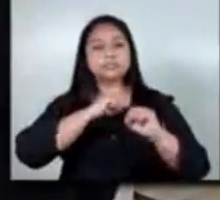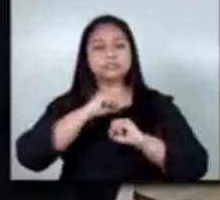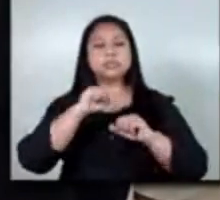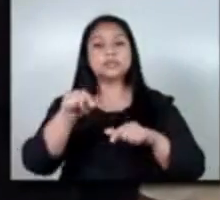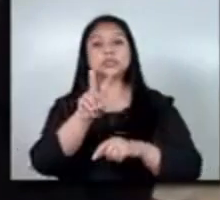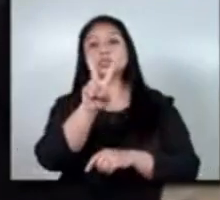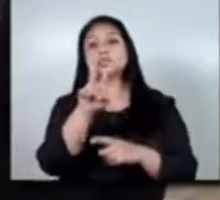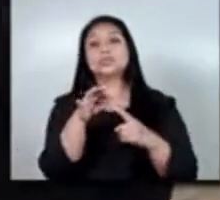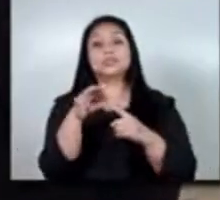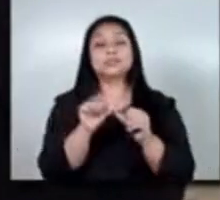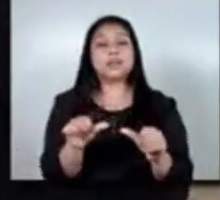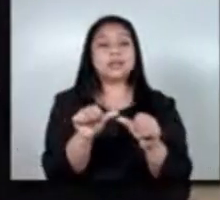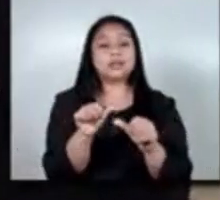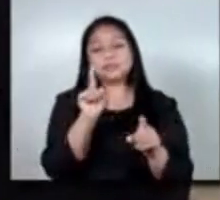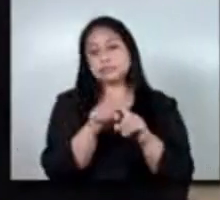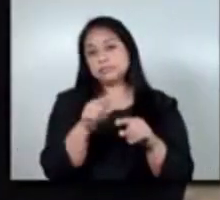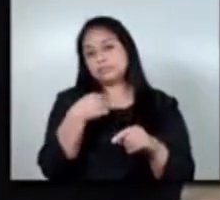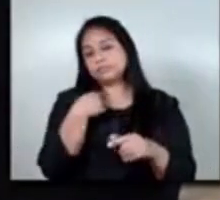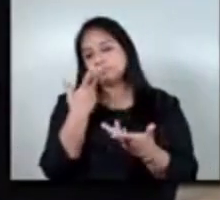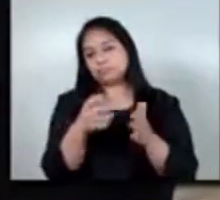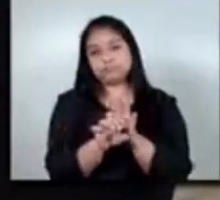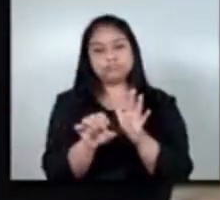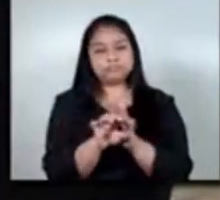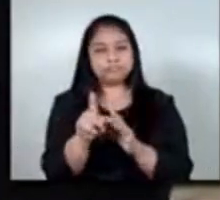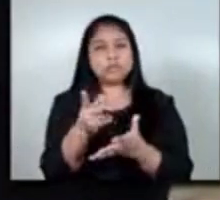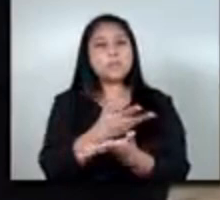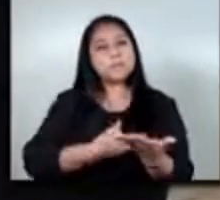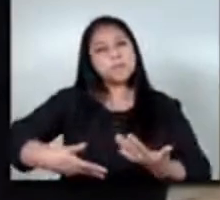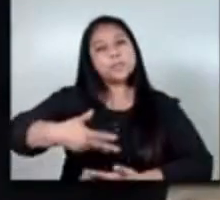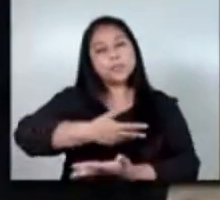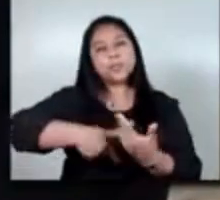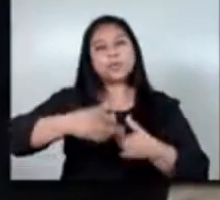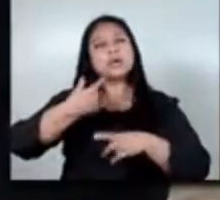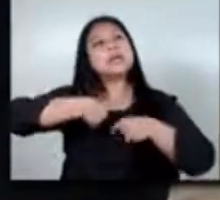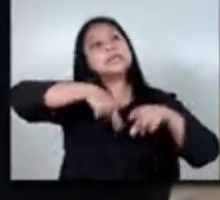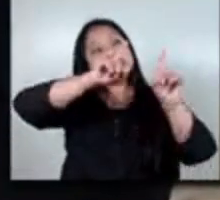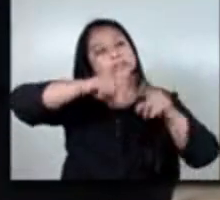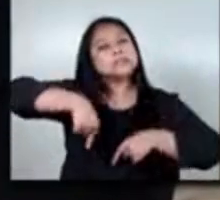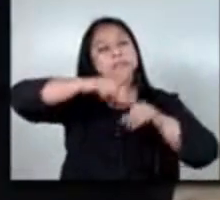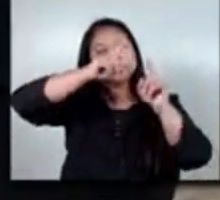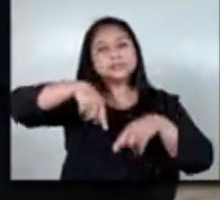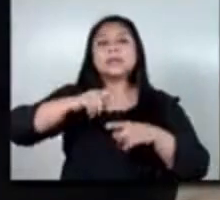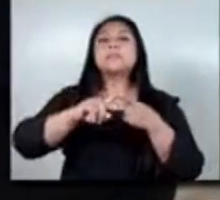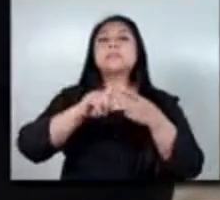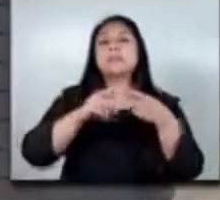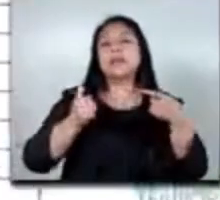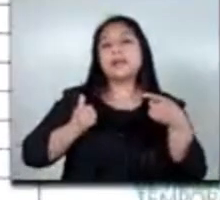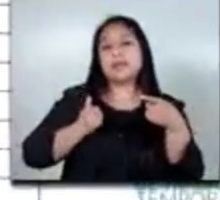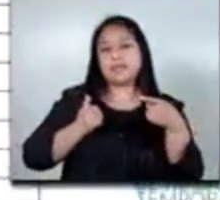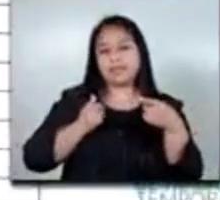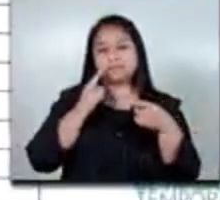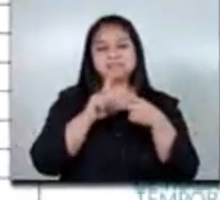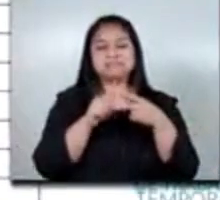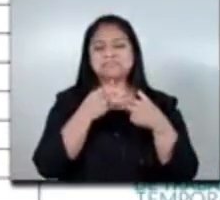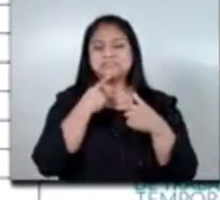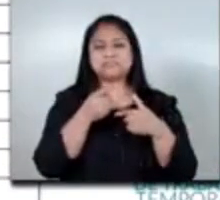recibimos nosotros con un ciclo productivo de migración que era en canadá donde ha habido nuevas empresas y